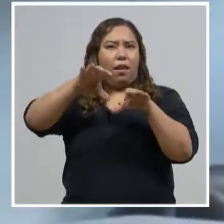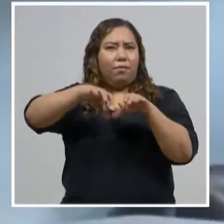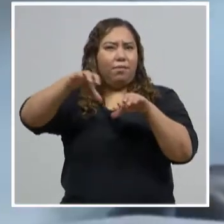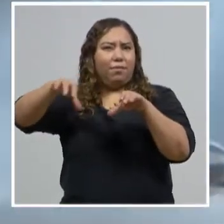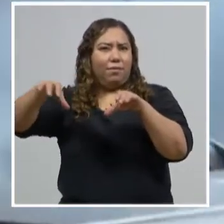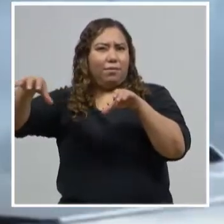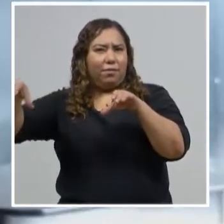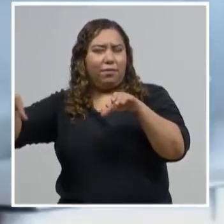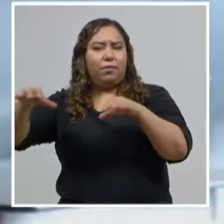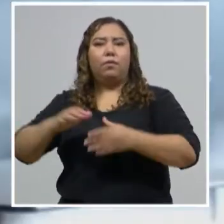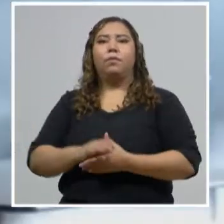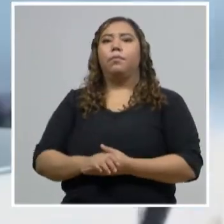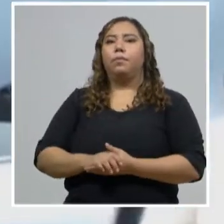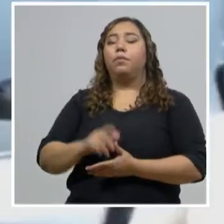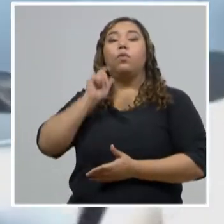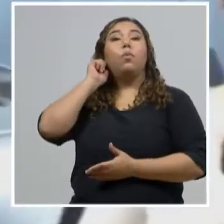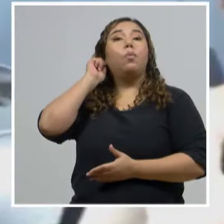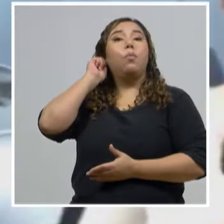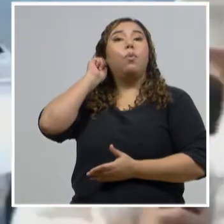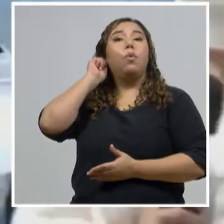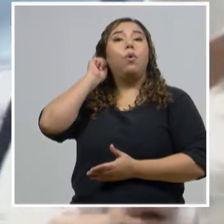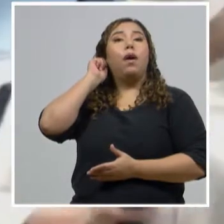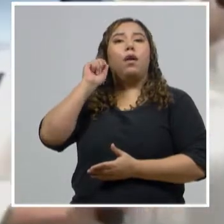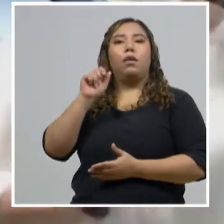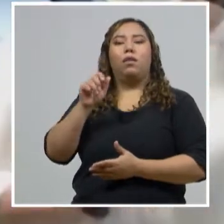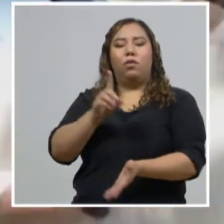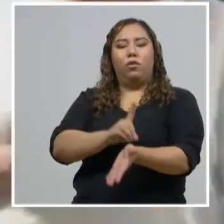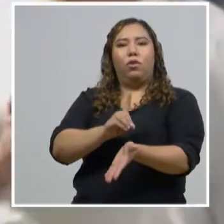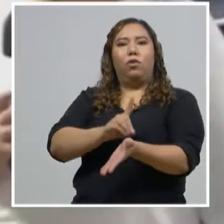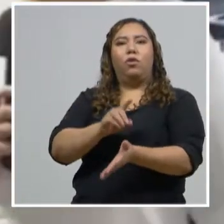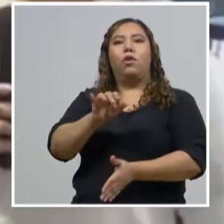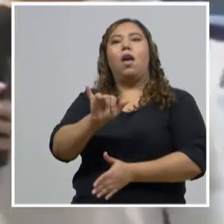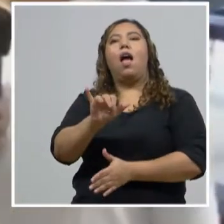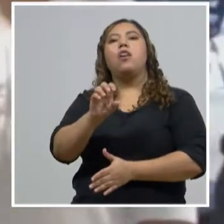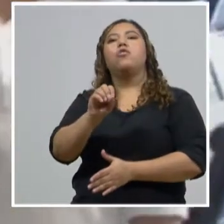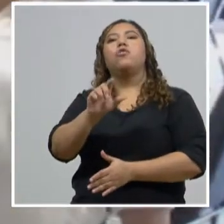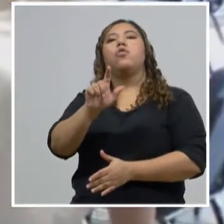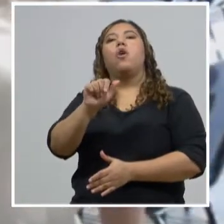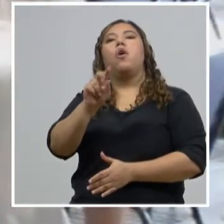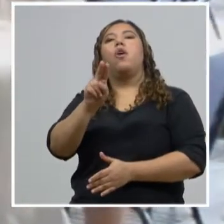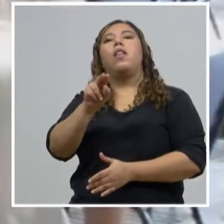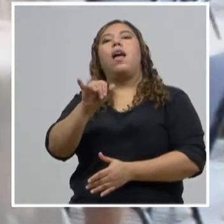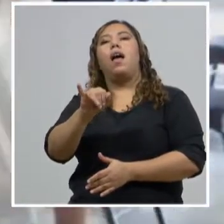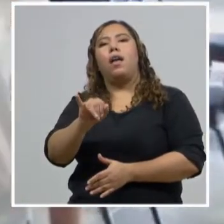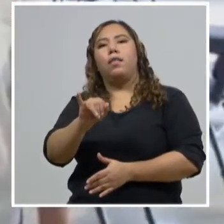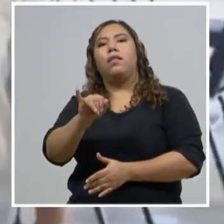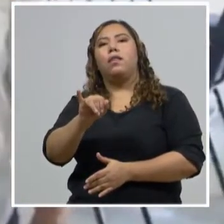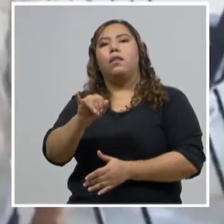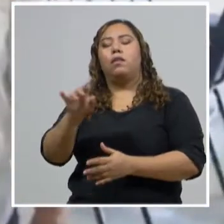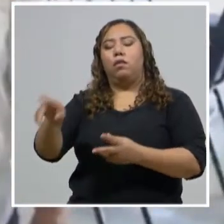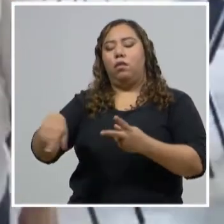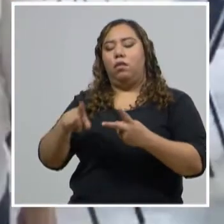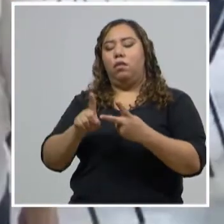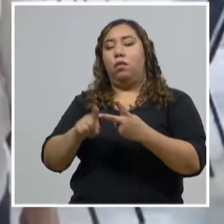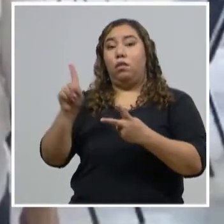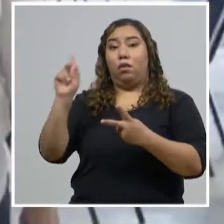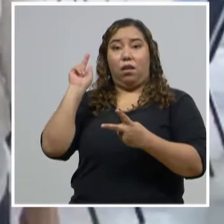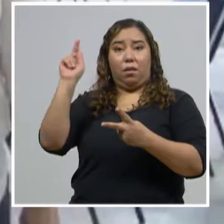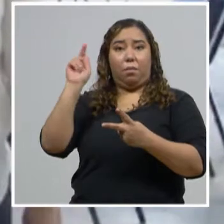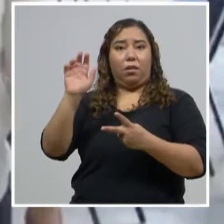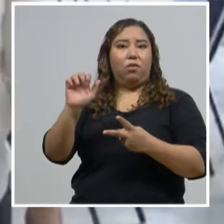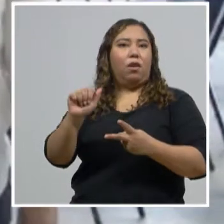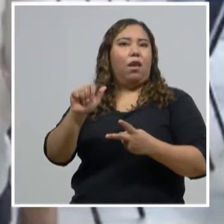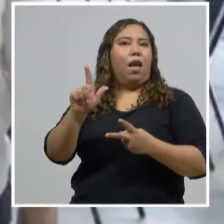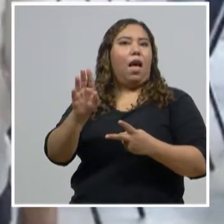la doctora Yolani y al pastor Alberto para que puedan expresarle qué es lo que ellos están viendo y cómo